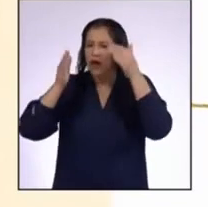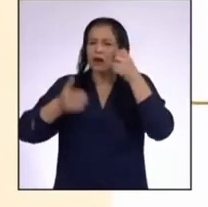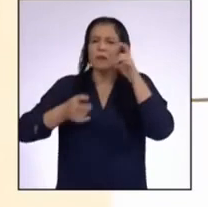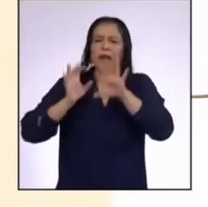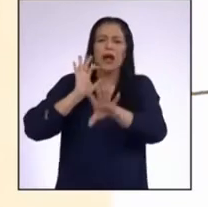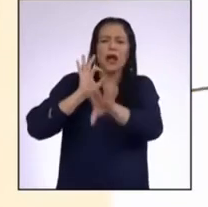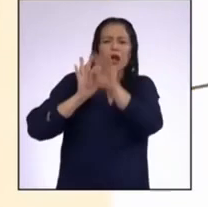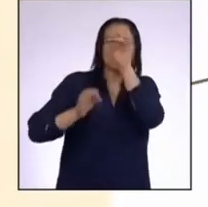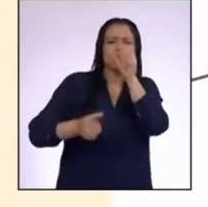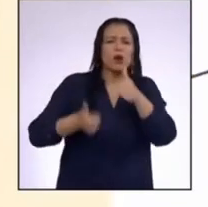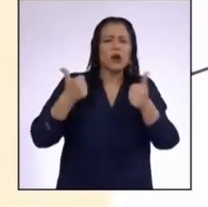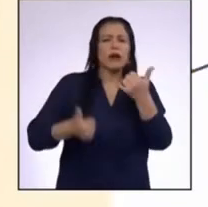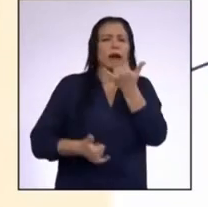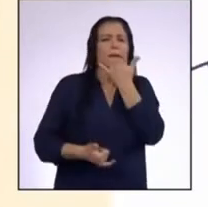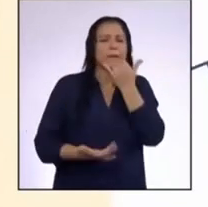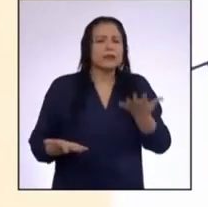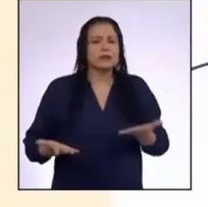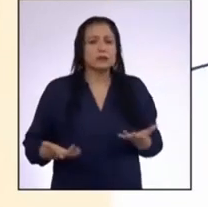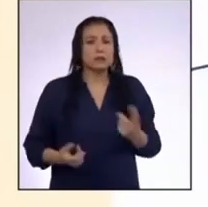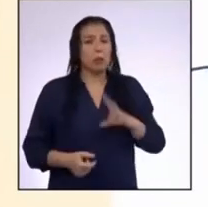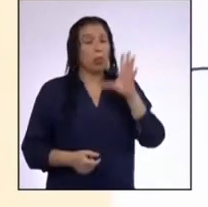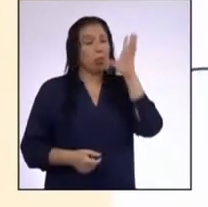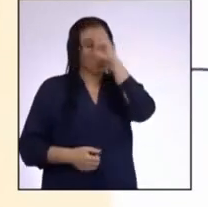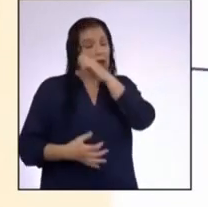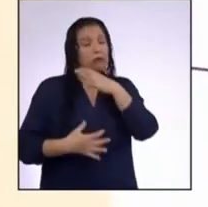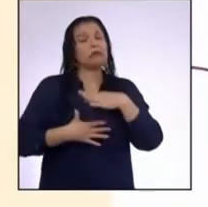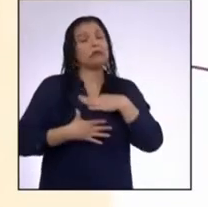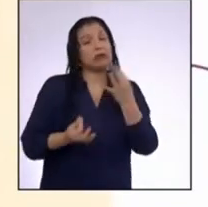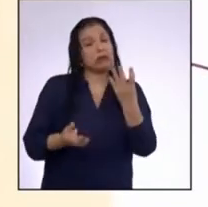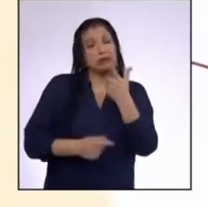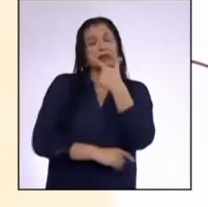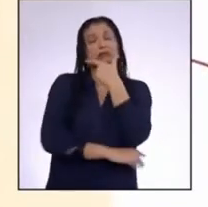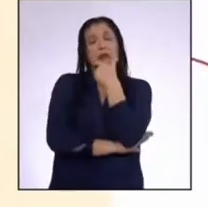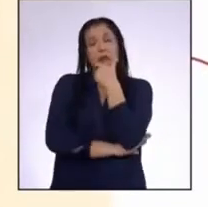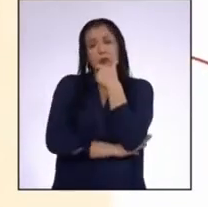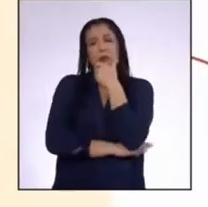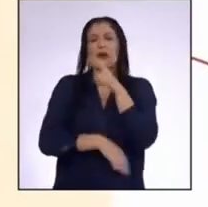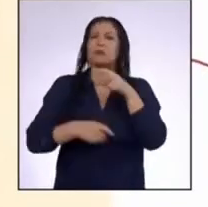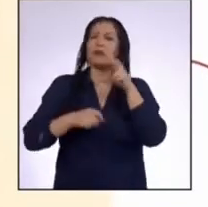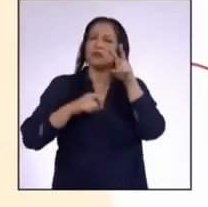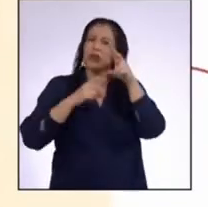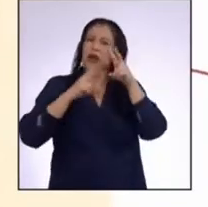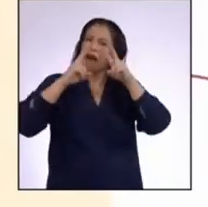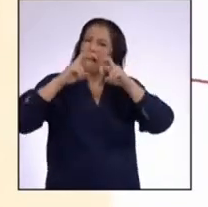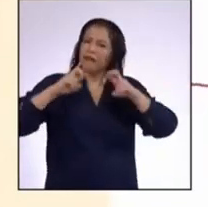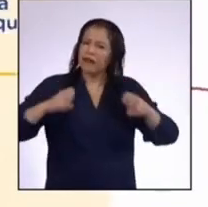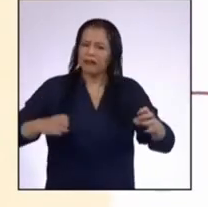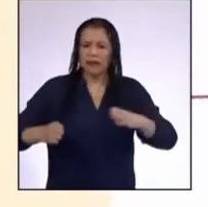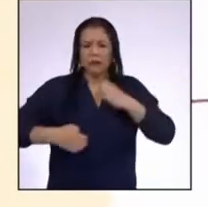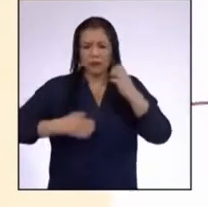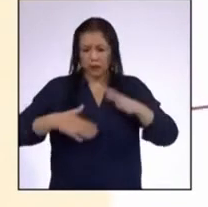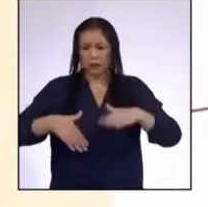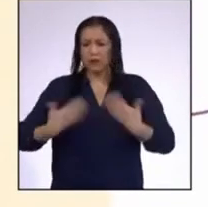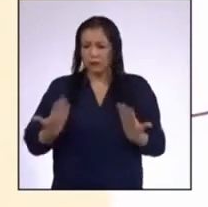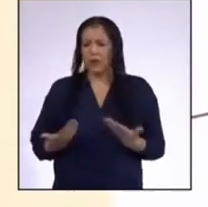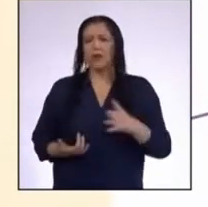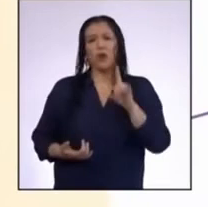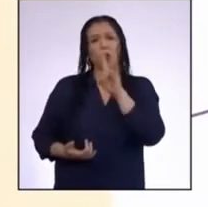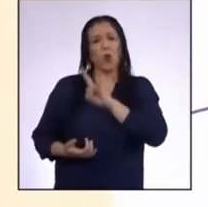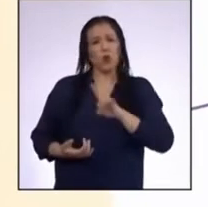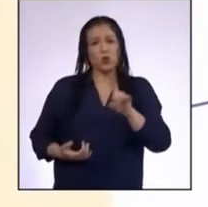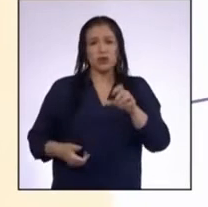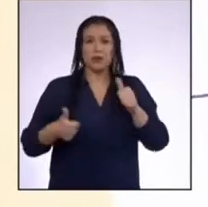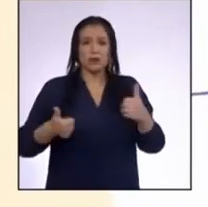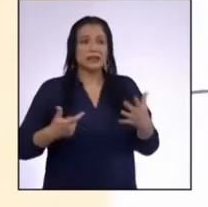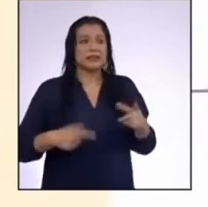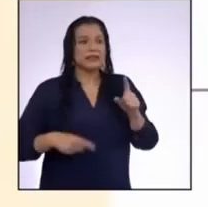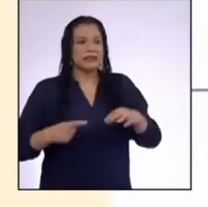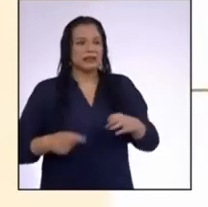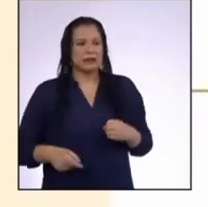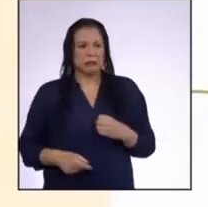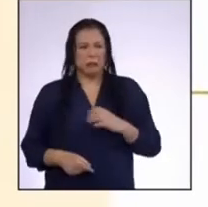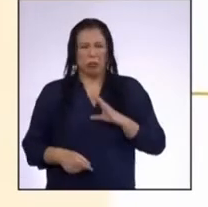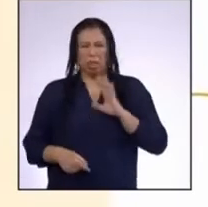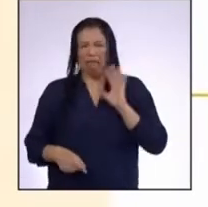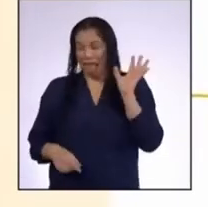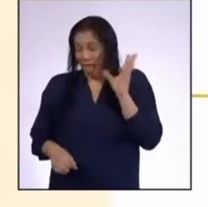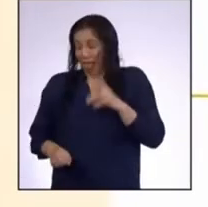sucede ¡Interesante! Nunca pensé que podríamos ver las emociones como algo que nos sirve ¿Y el asco nos sirve?